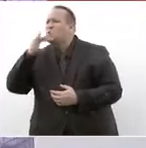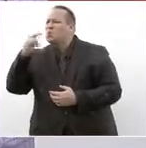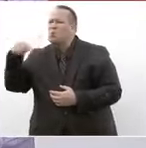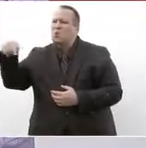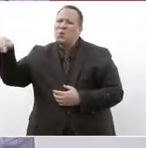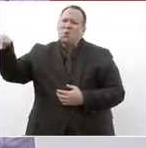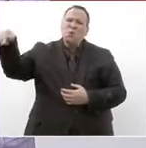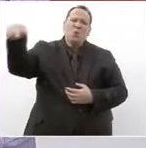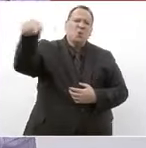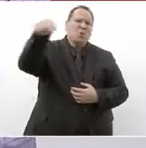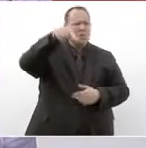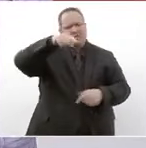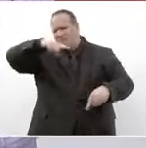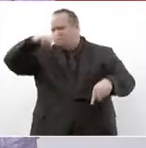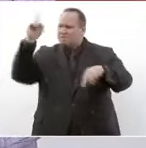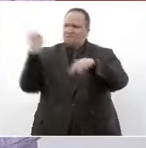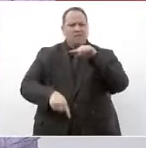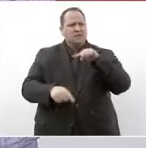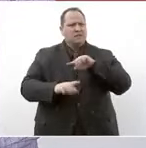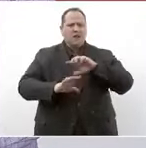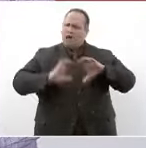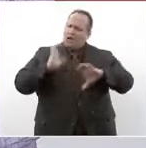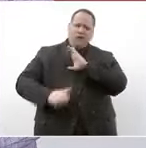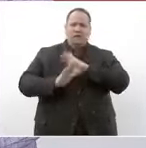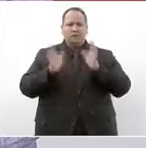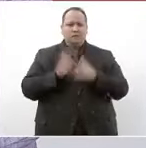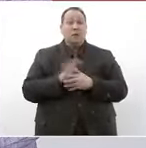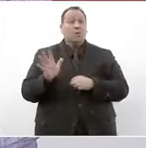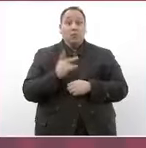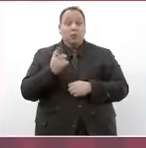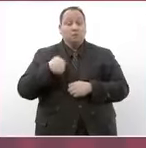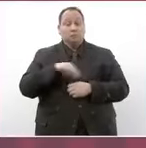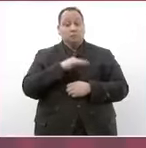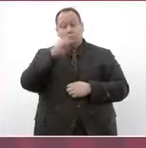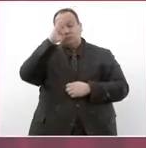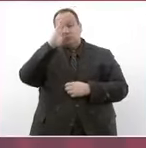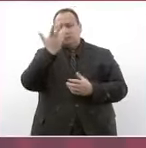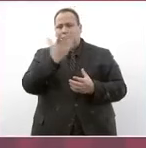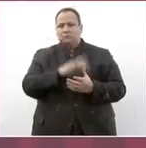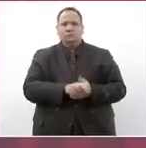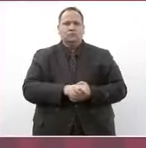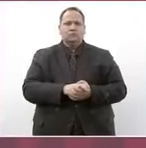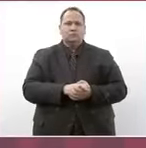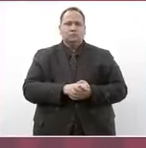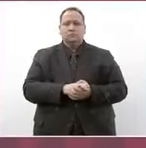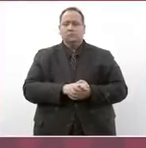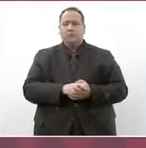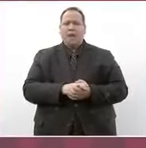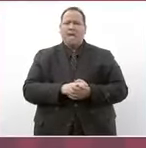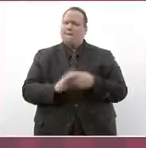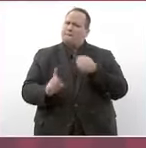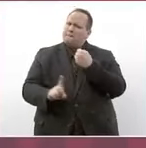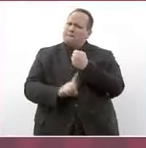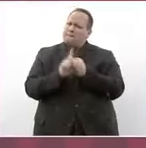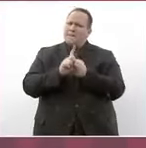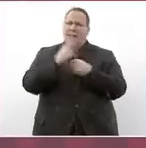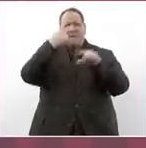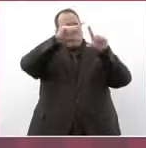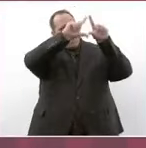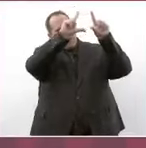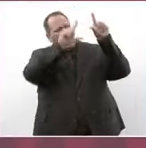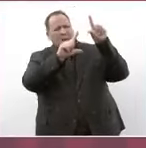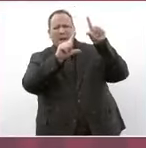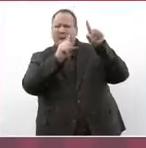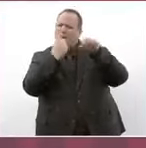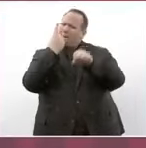porque nosotros consideramos que el principal problema de México